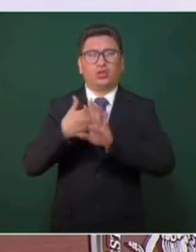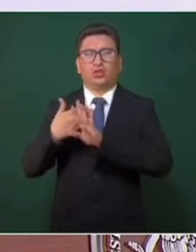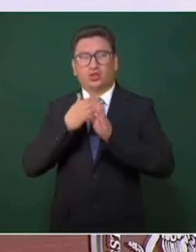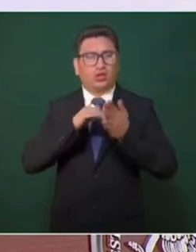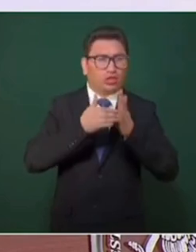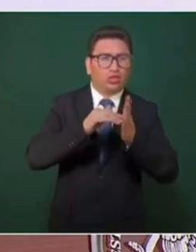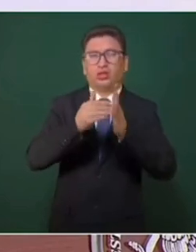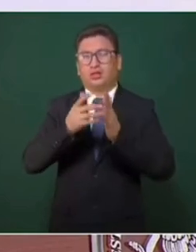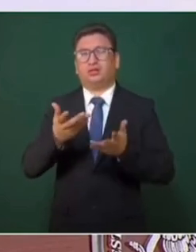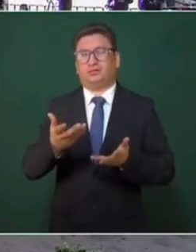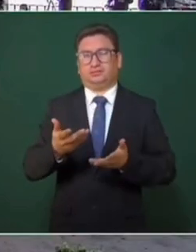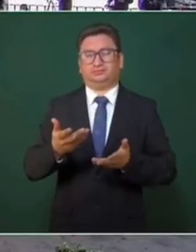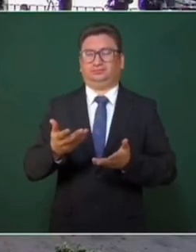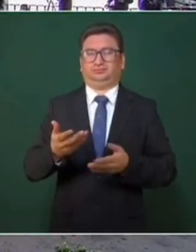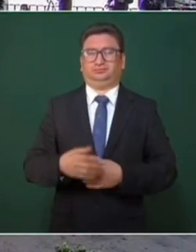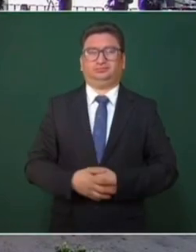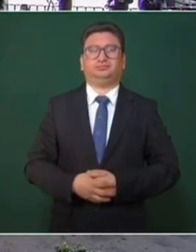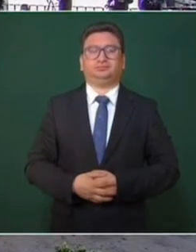estar, este,